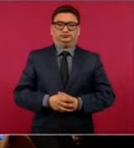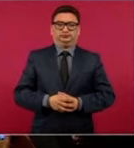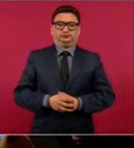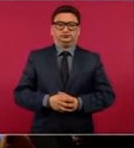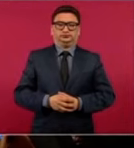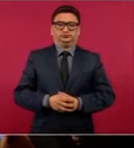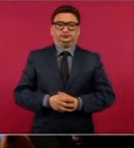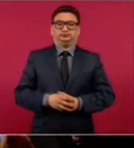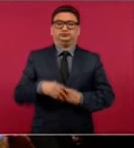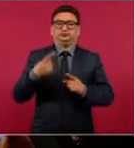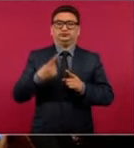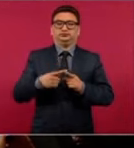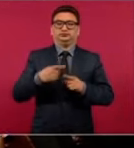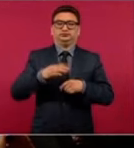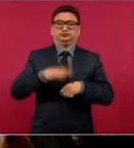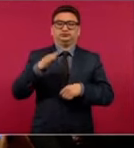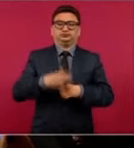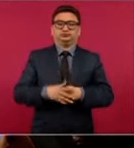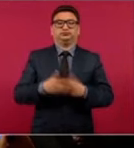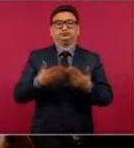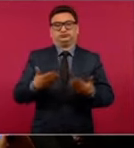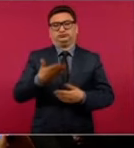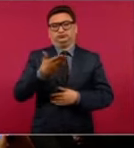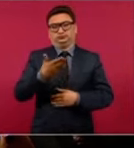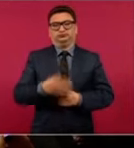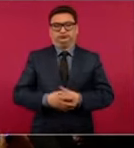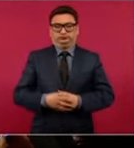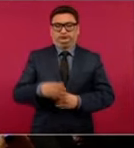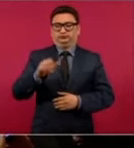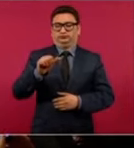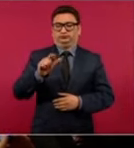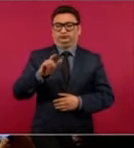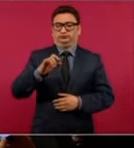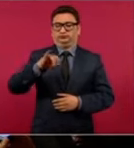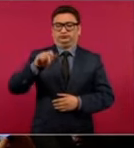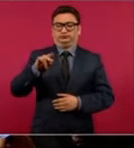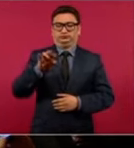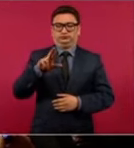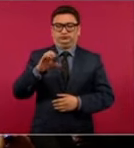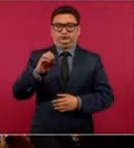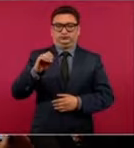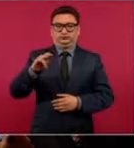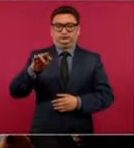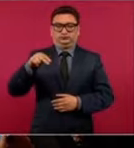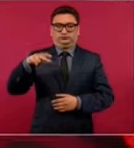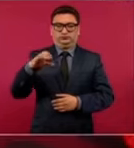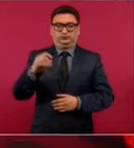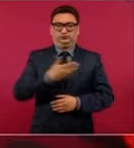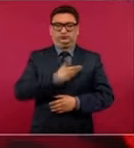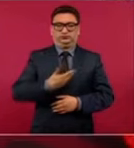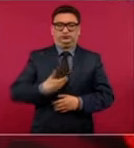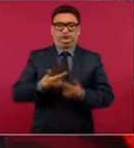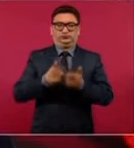¿Quién más? Ah, pues, Alejandro Moreno, presidente del PRI.